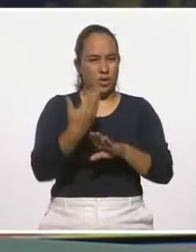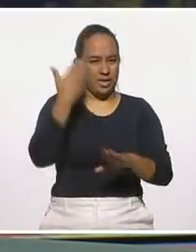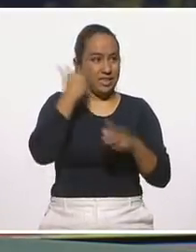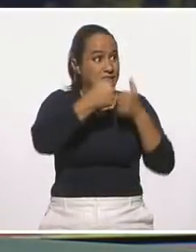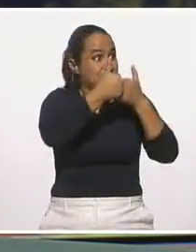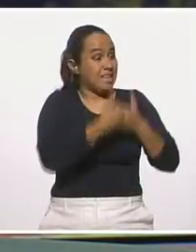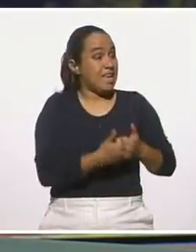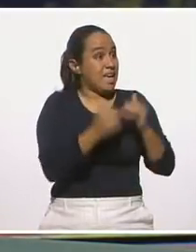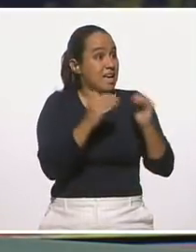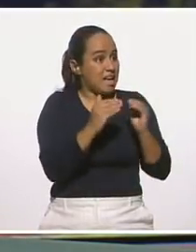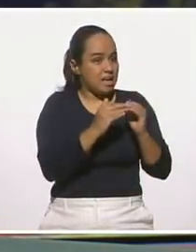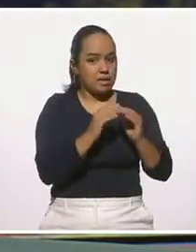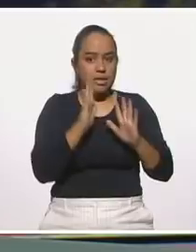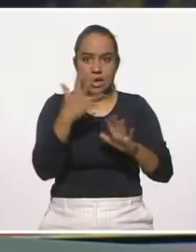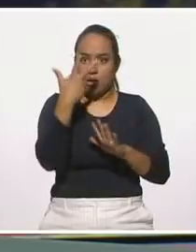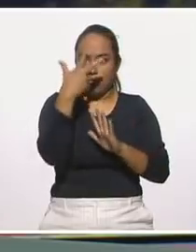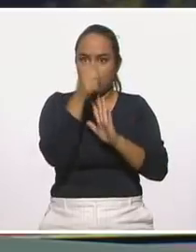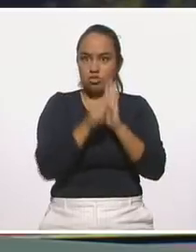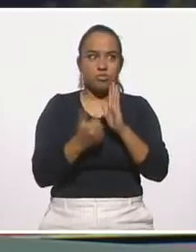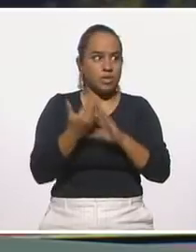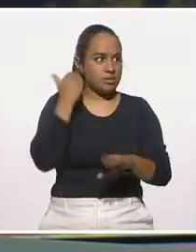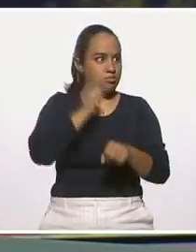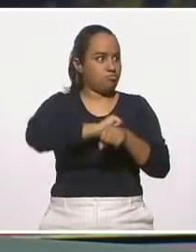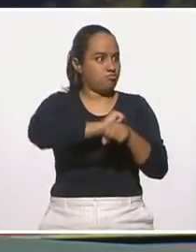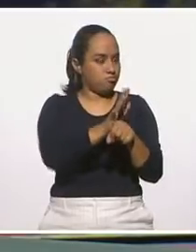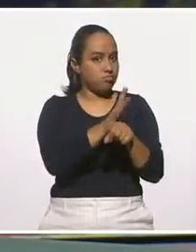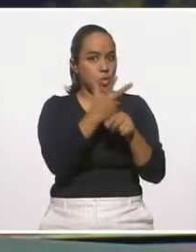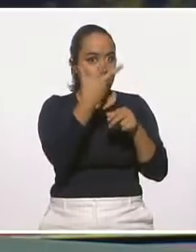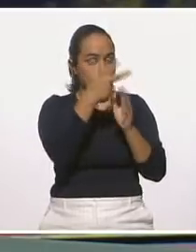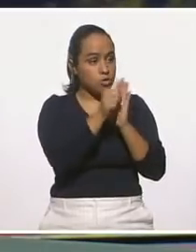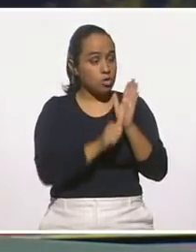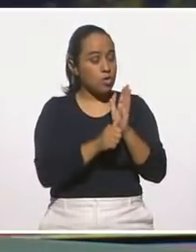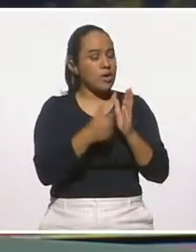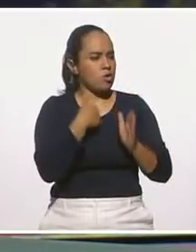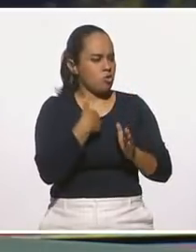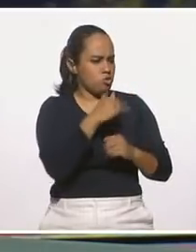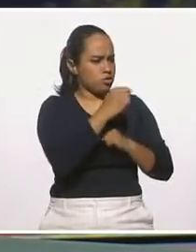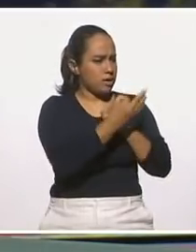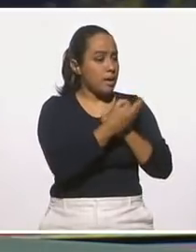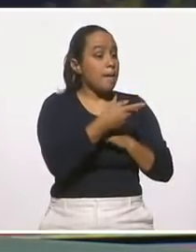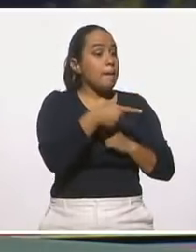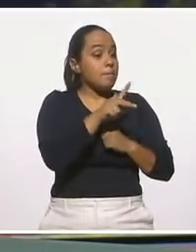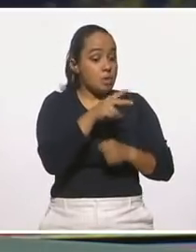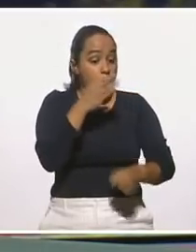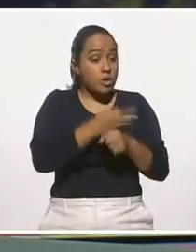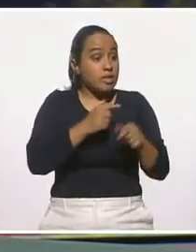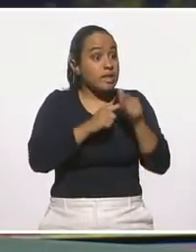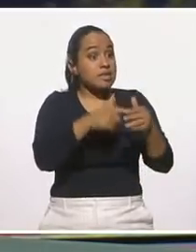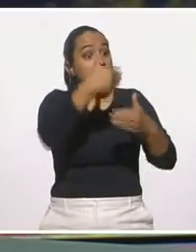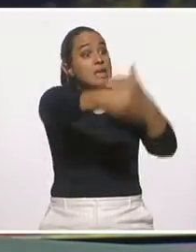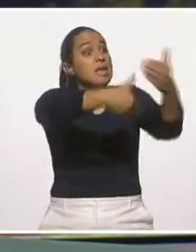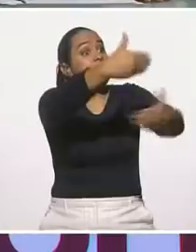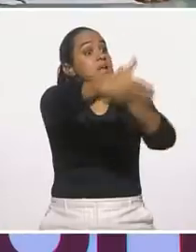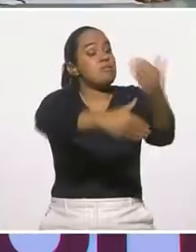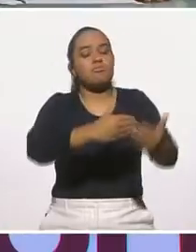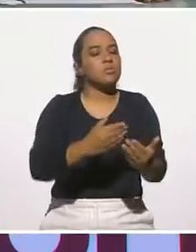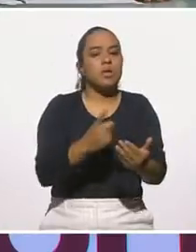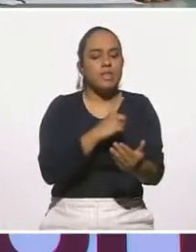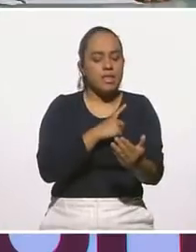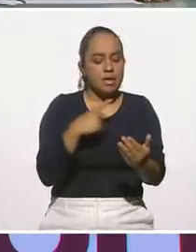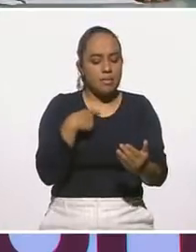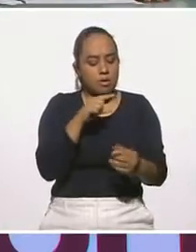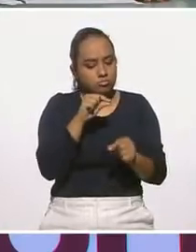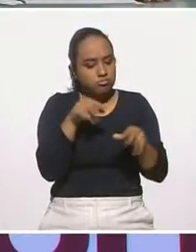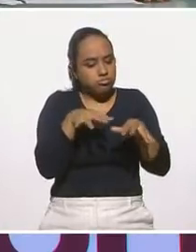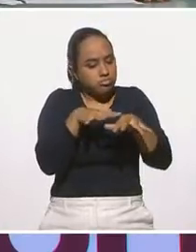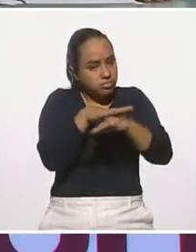esto que llevamos, porque ya son ocho meses de pandemia, probablemente ya no sea suficiente para los siguientes meses, y debo ser flexible. Parte de la